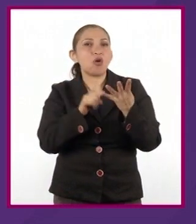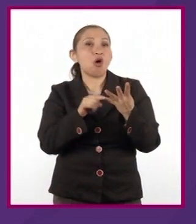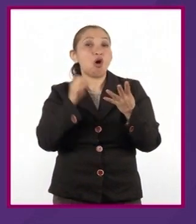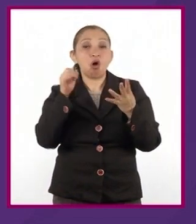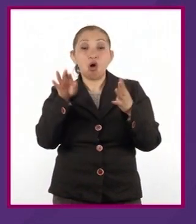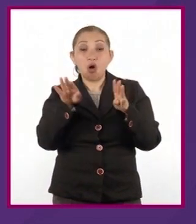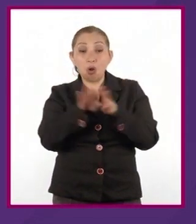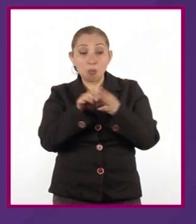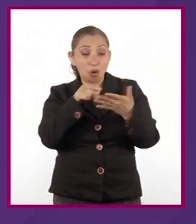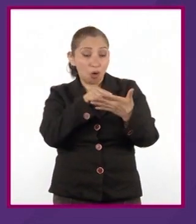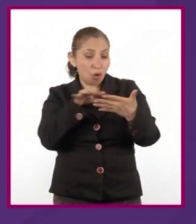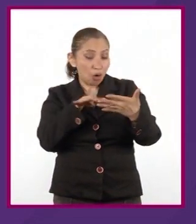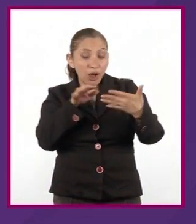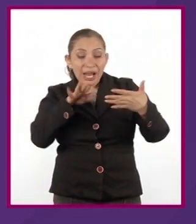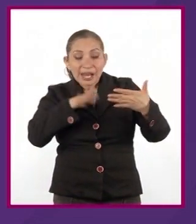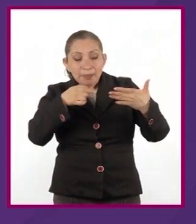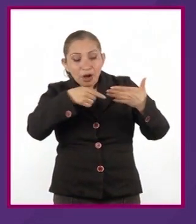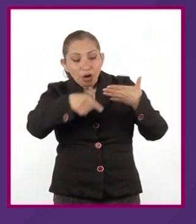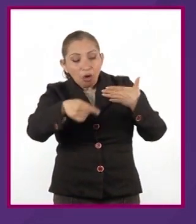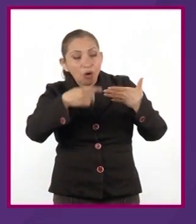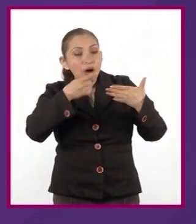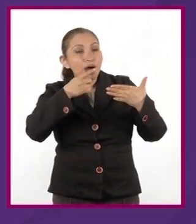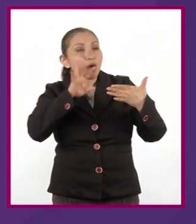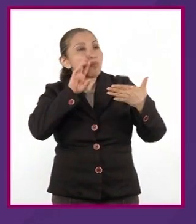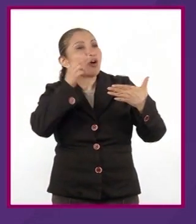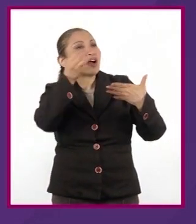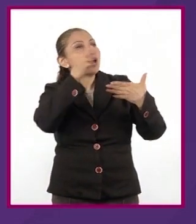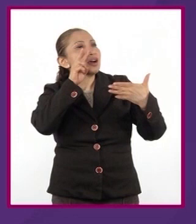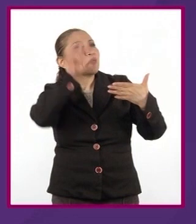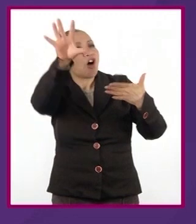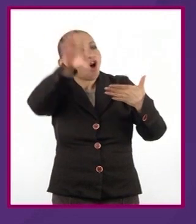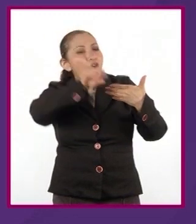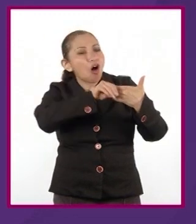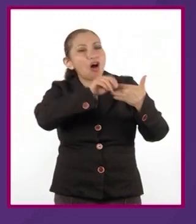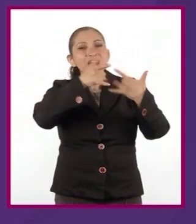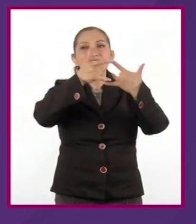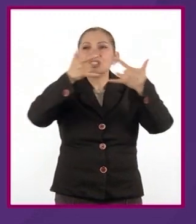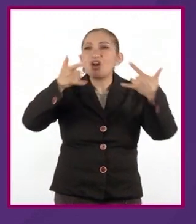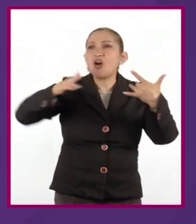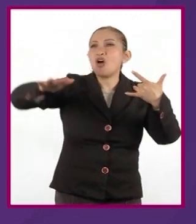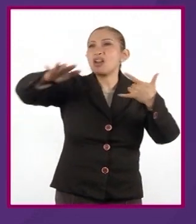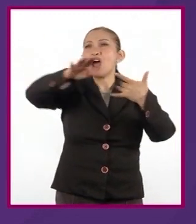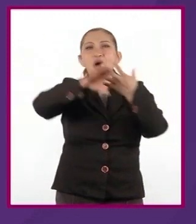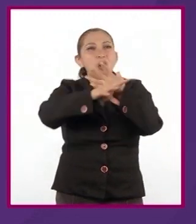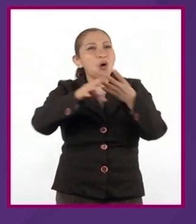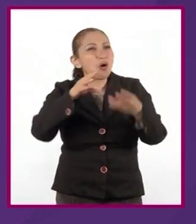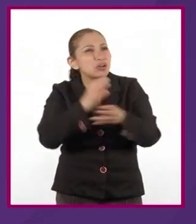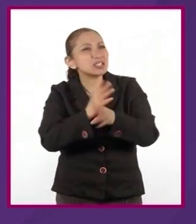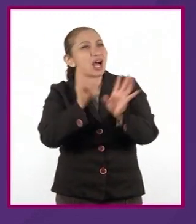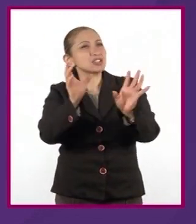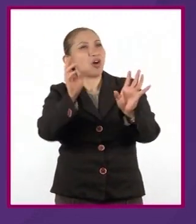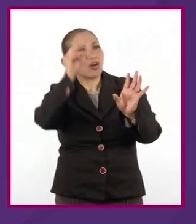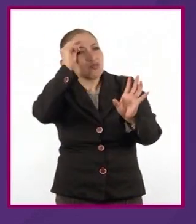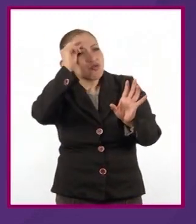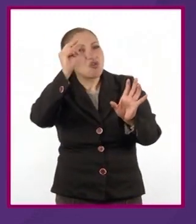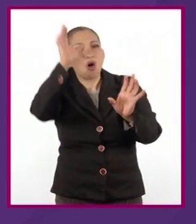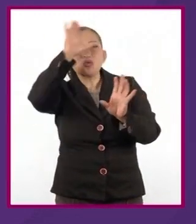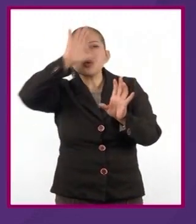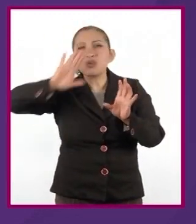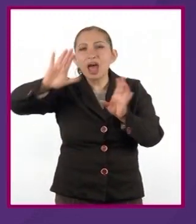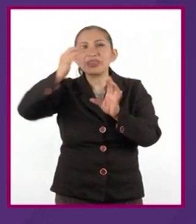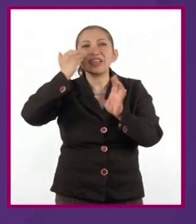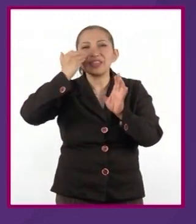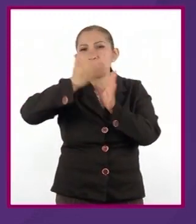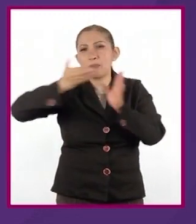obra está respondiendo a ciertas inquietudes, a ciertas discusiones intelectuales o culturales de